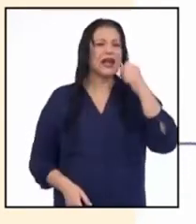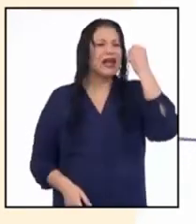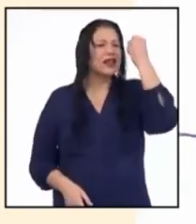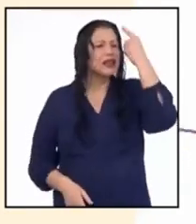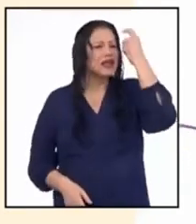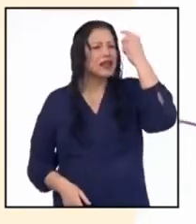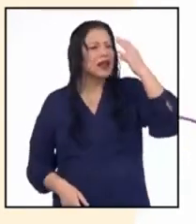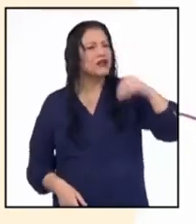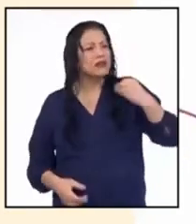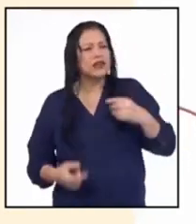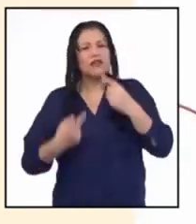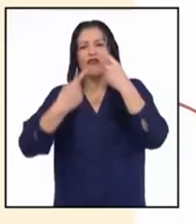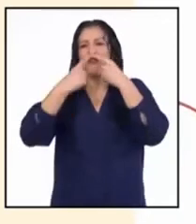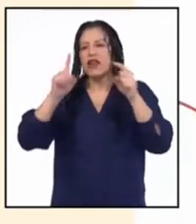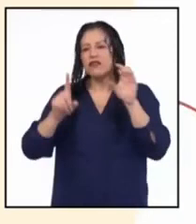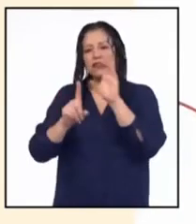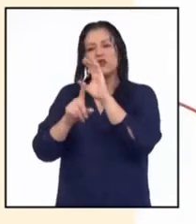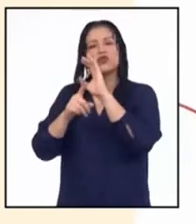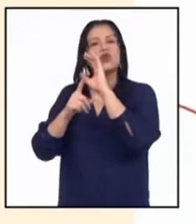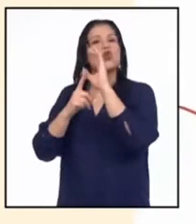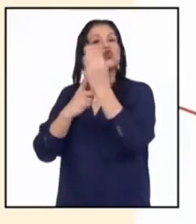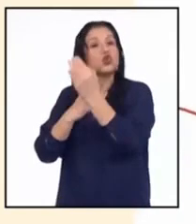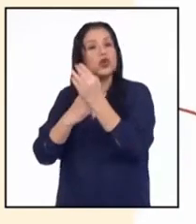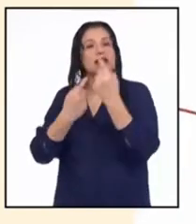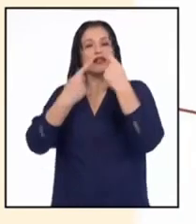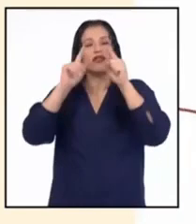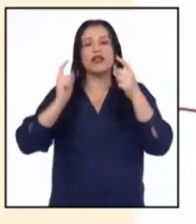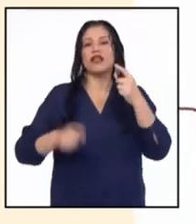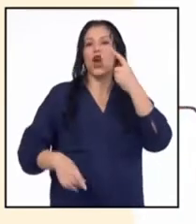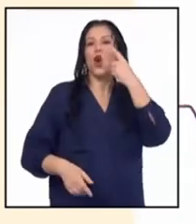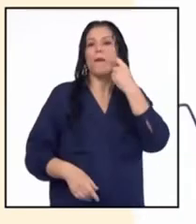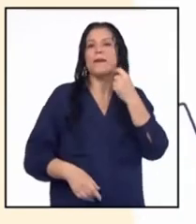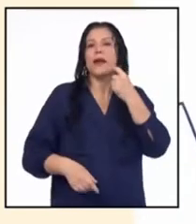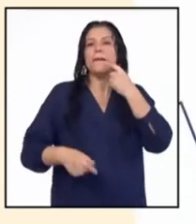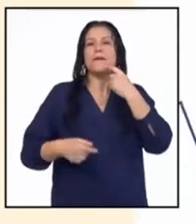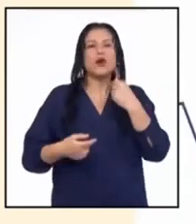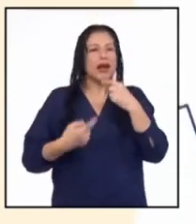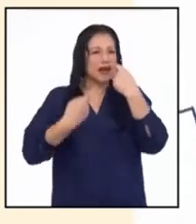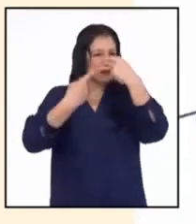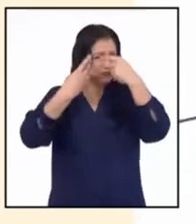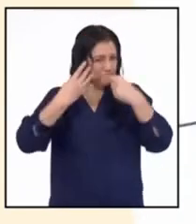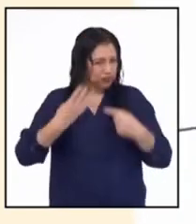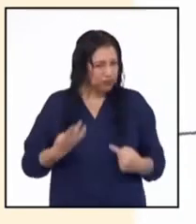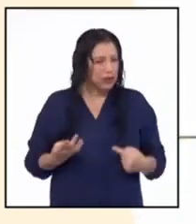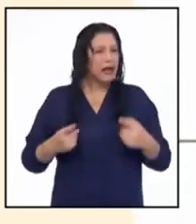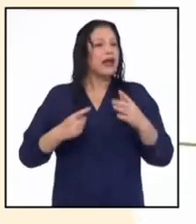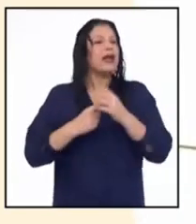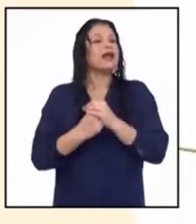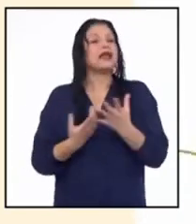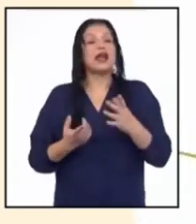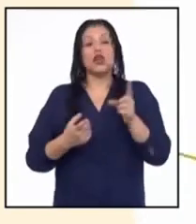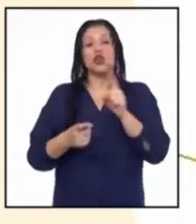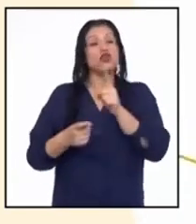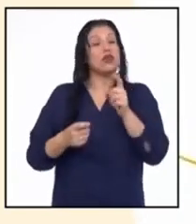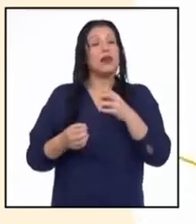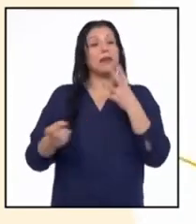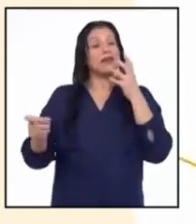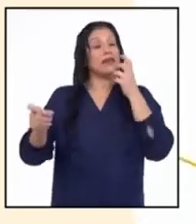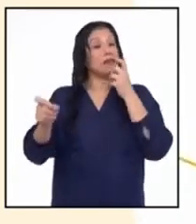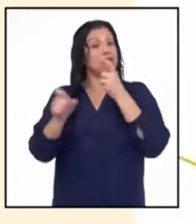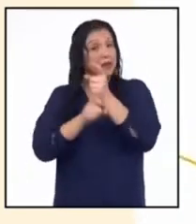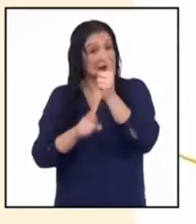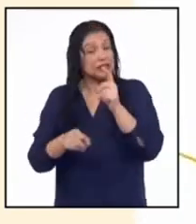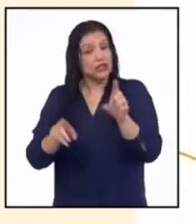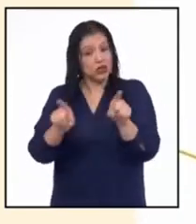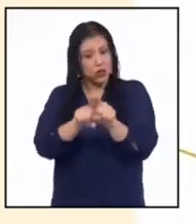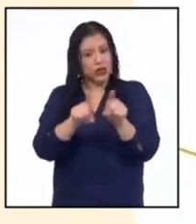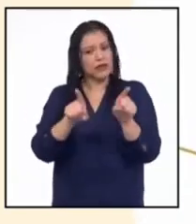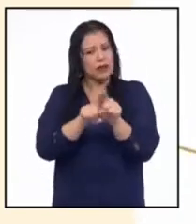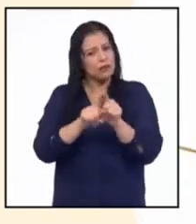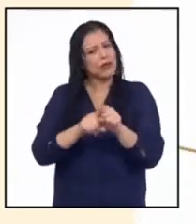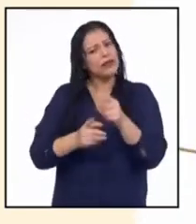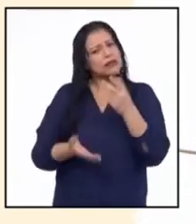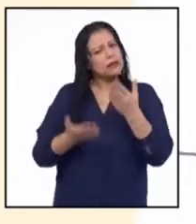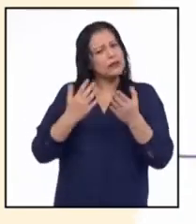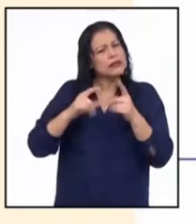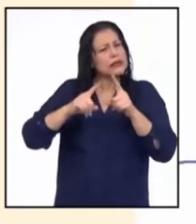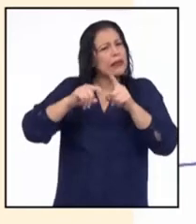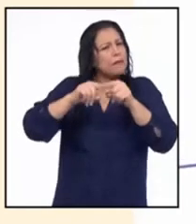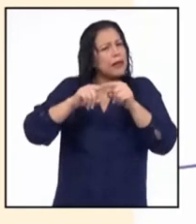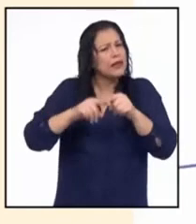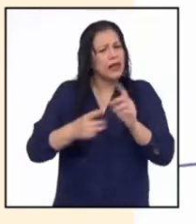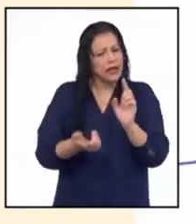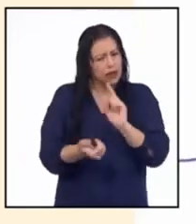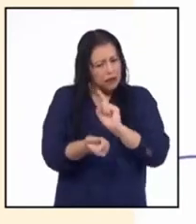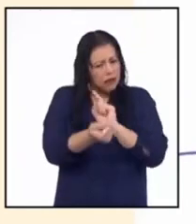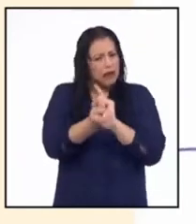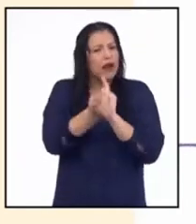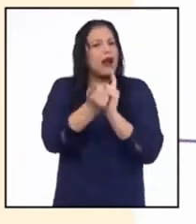diversidades culturales y de género, en tanto son aspectos cruciales que no solo afectan, sino condicionan y transforman